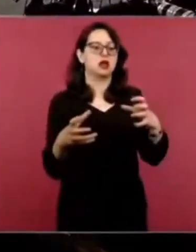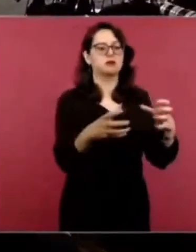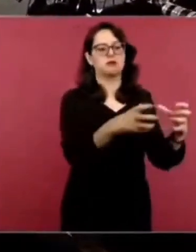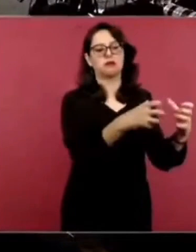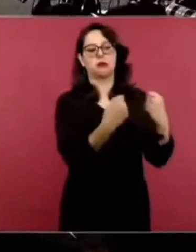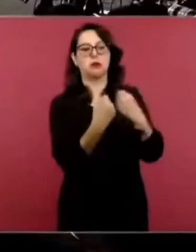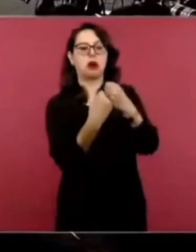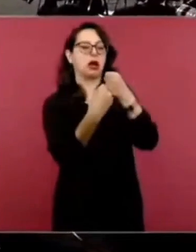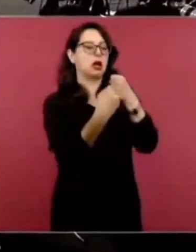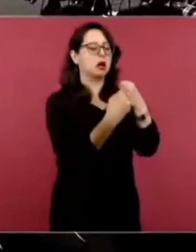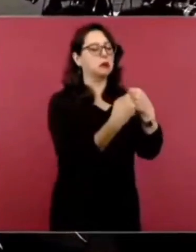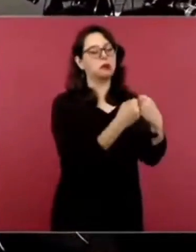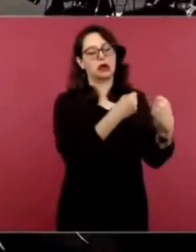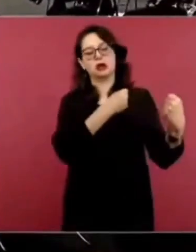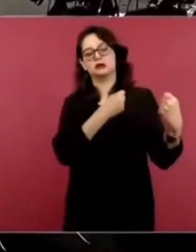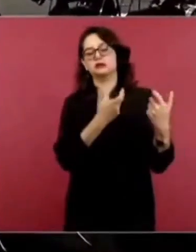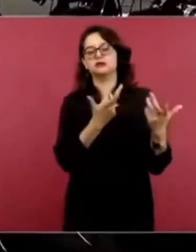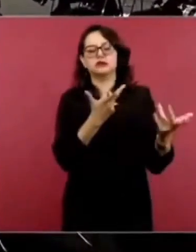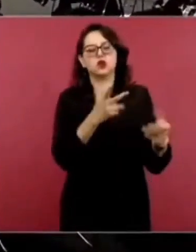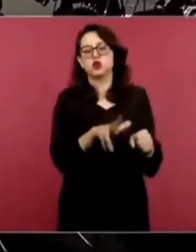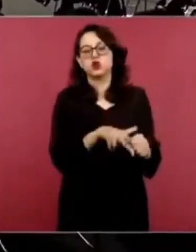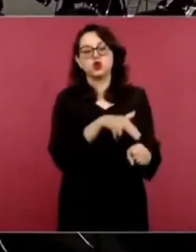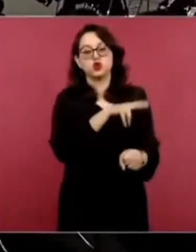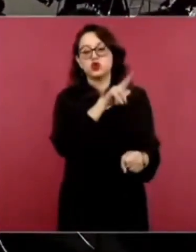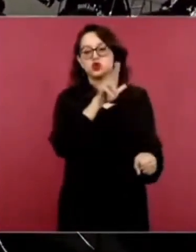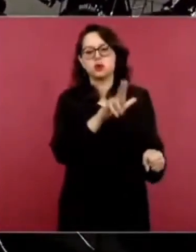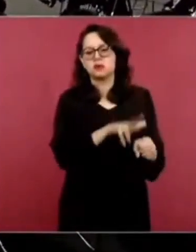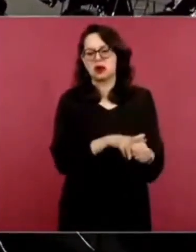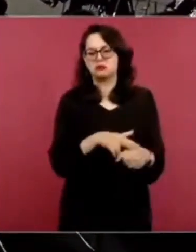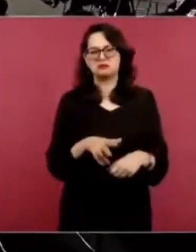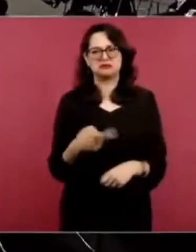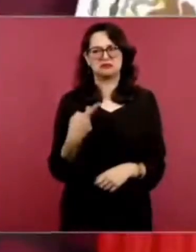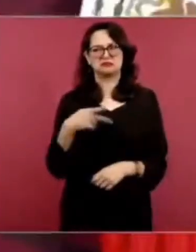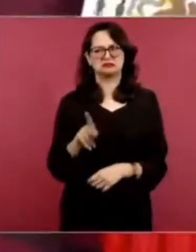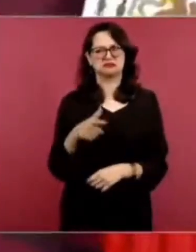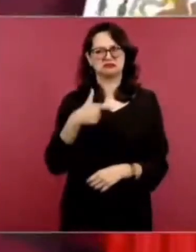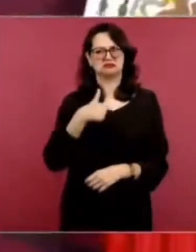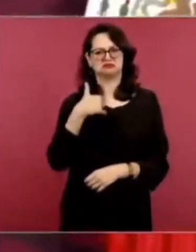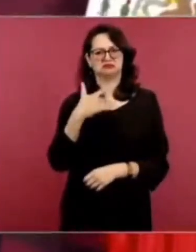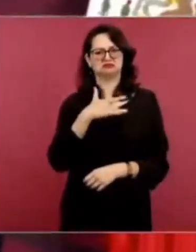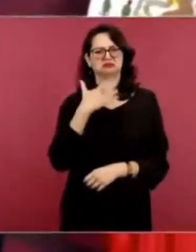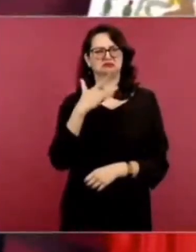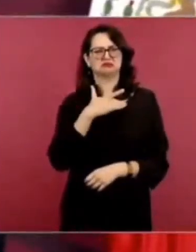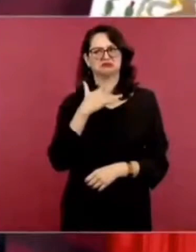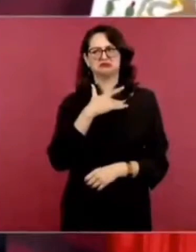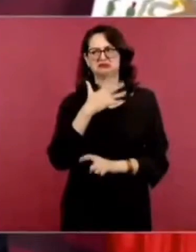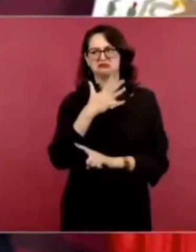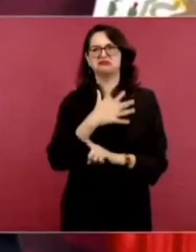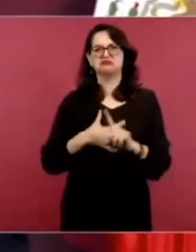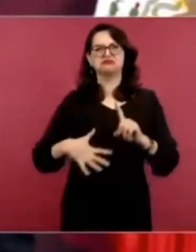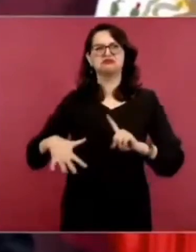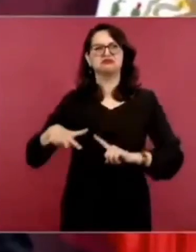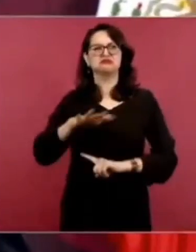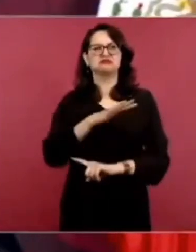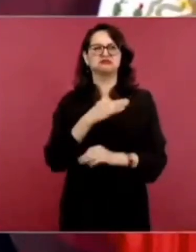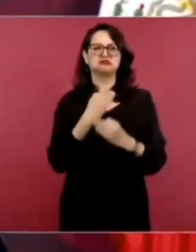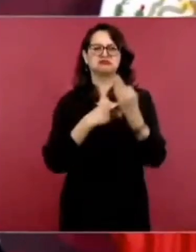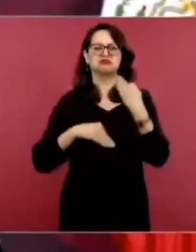confrontación. pero todo se va a ir serenando,